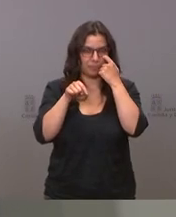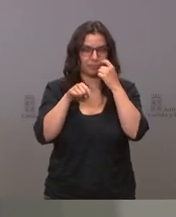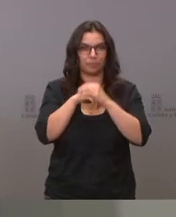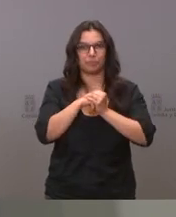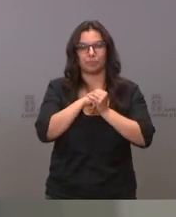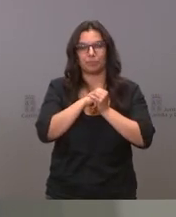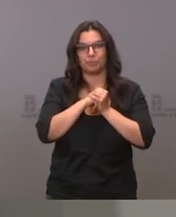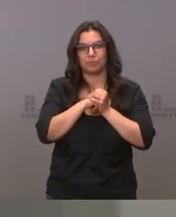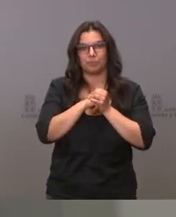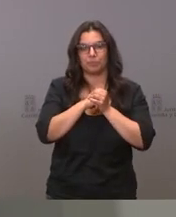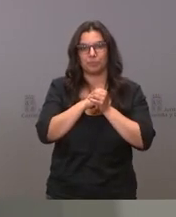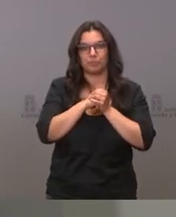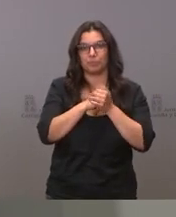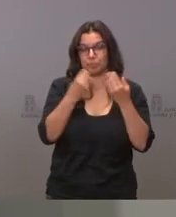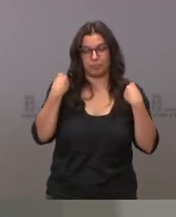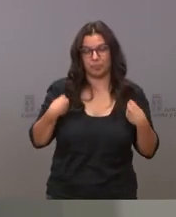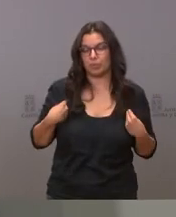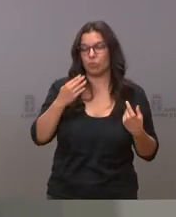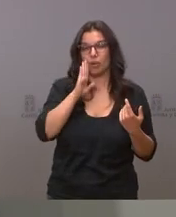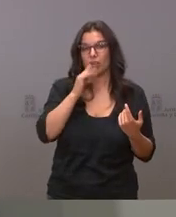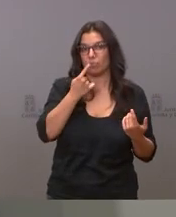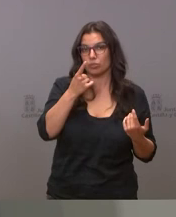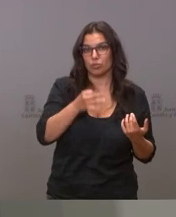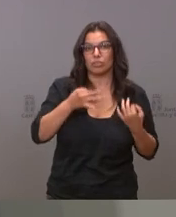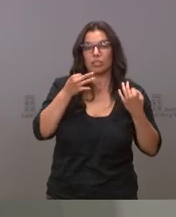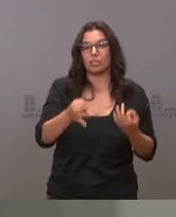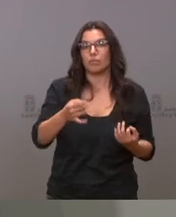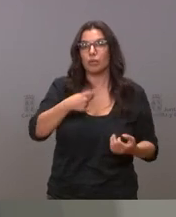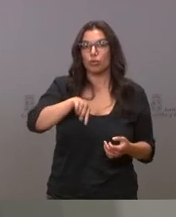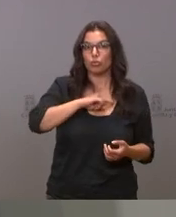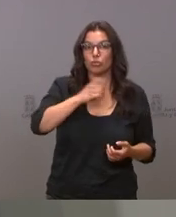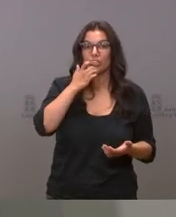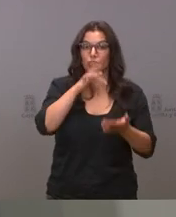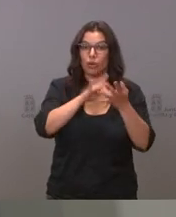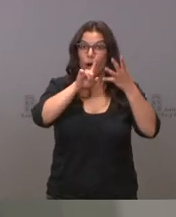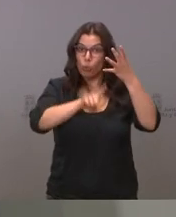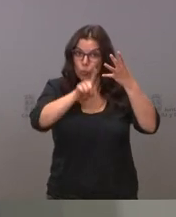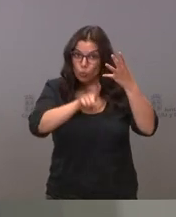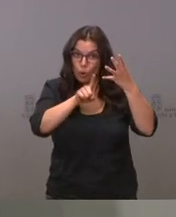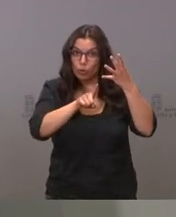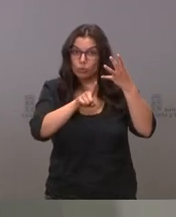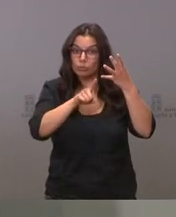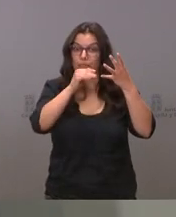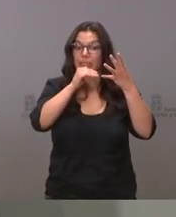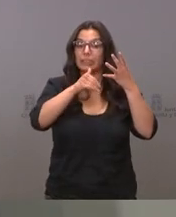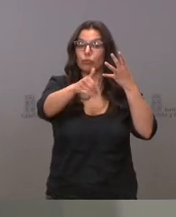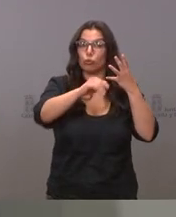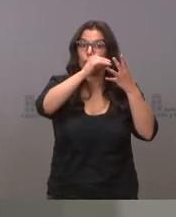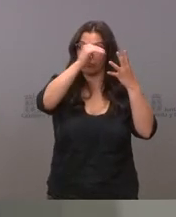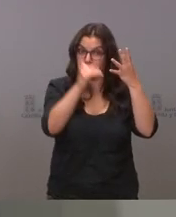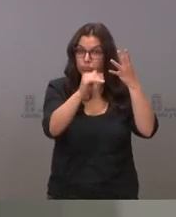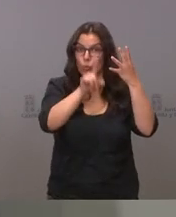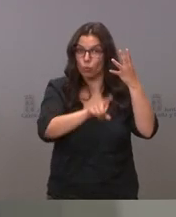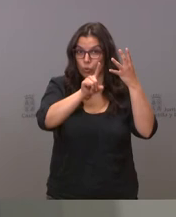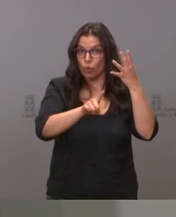nos remitimos a lo mismo que hemos dicho siempre es decir que nosotros cuando estemos en nivel 1 y cuando llegue ese momento de las fiestas